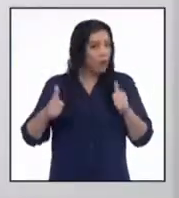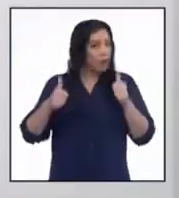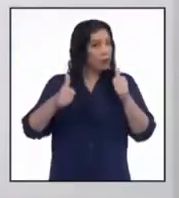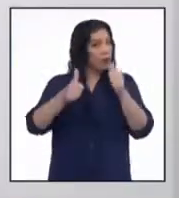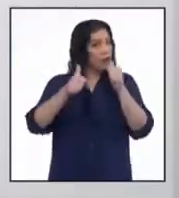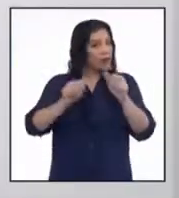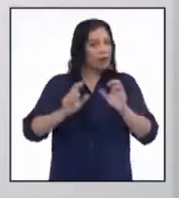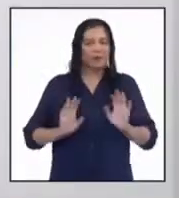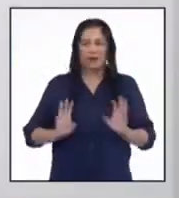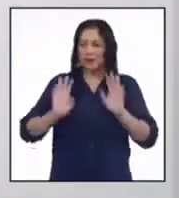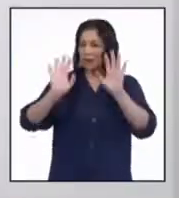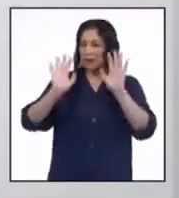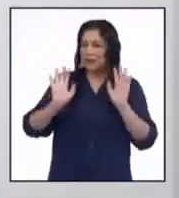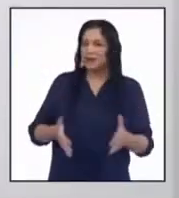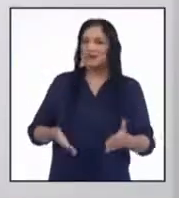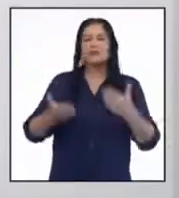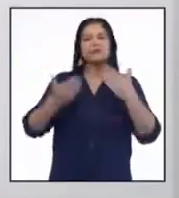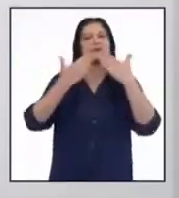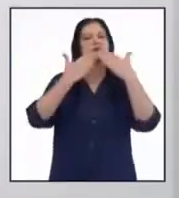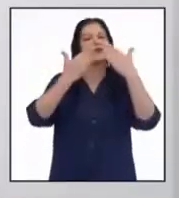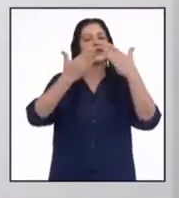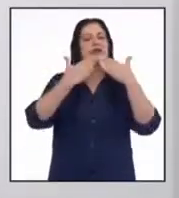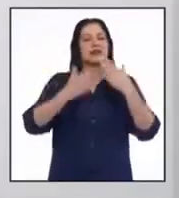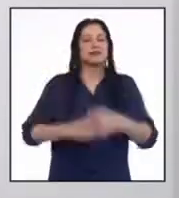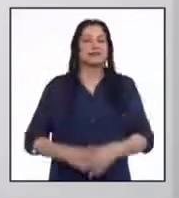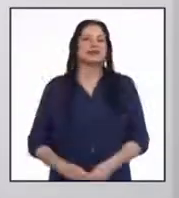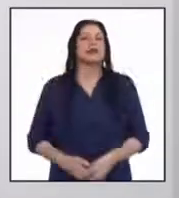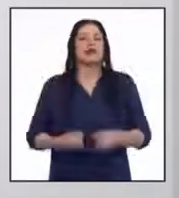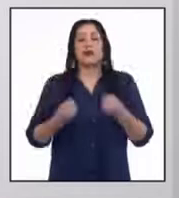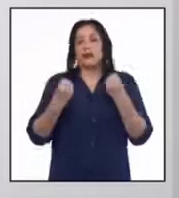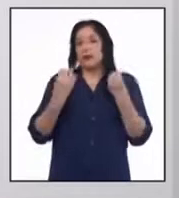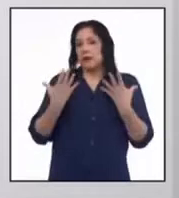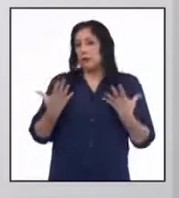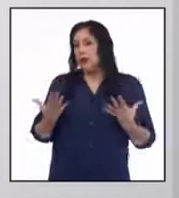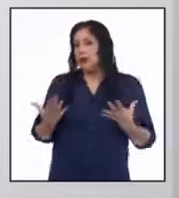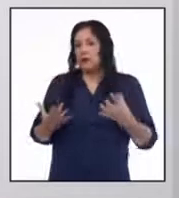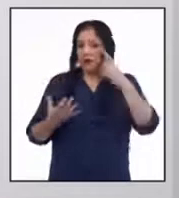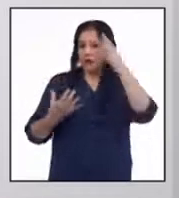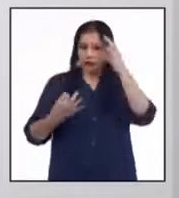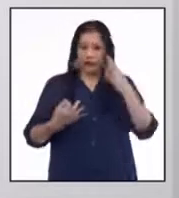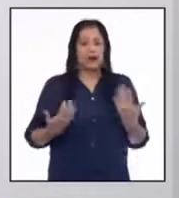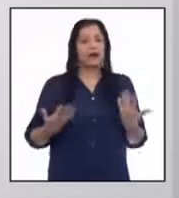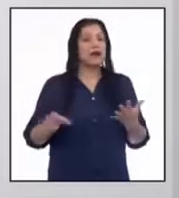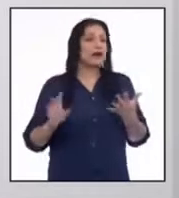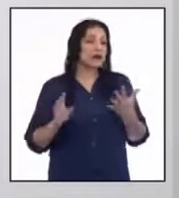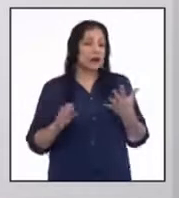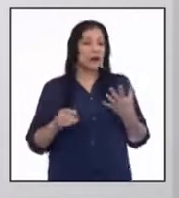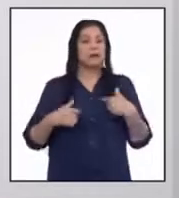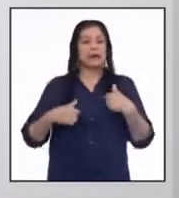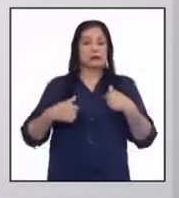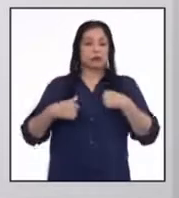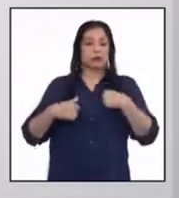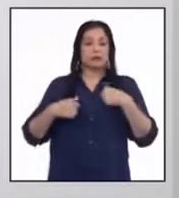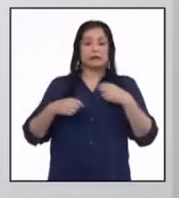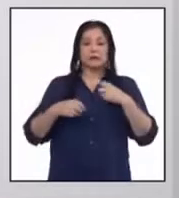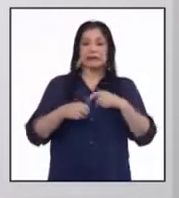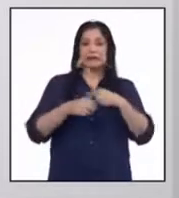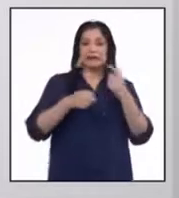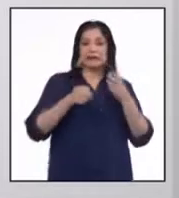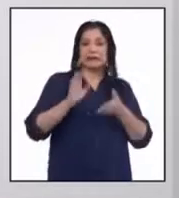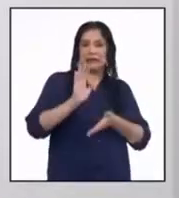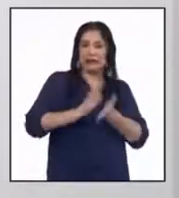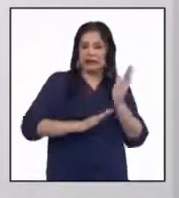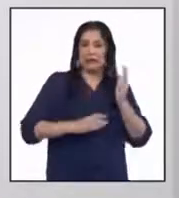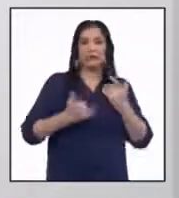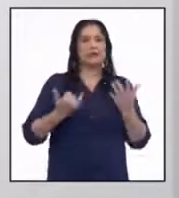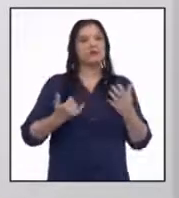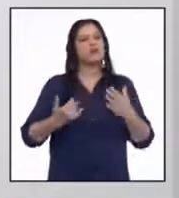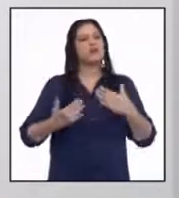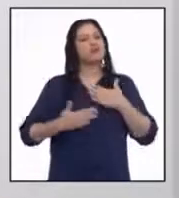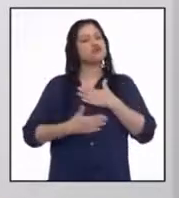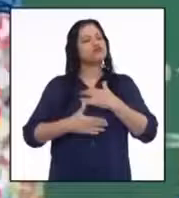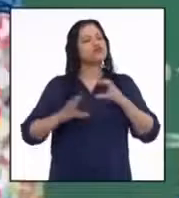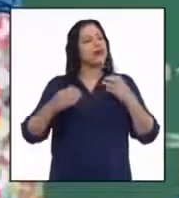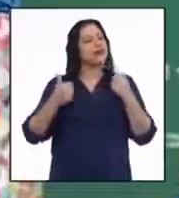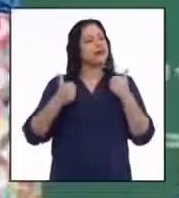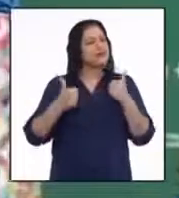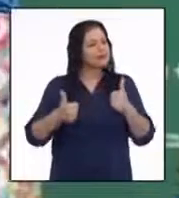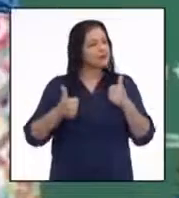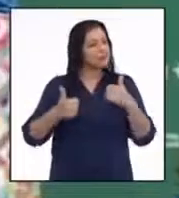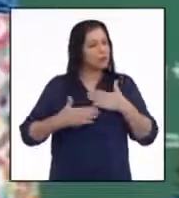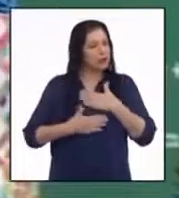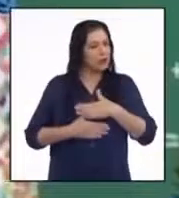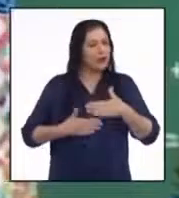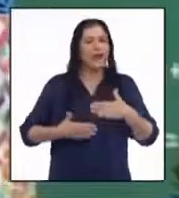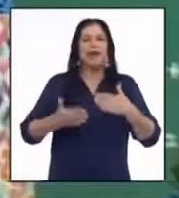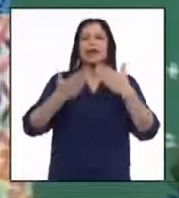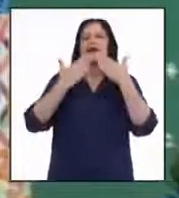Fabuloso chicos, muchas gracias. Bueno, creo que ya va siendo momento de retirarme, ha sido un programa satisfactorio.